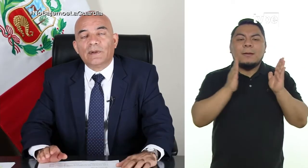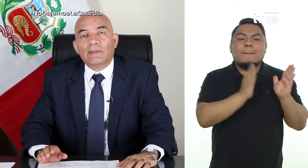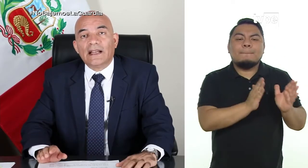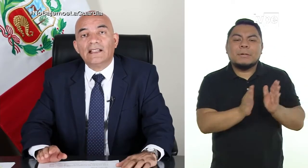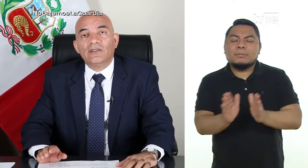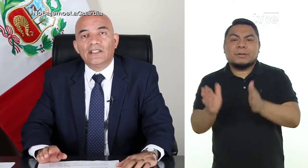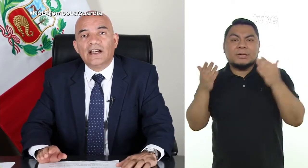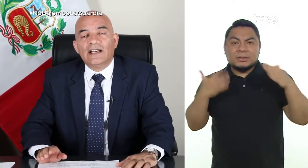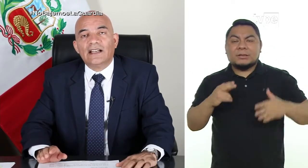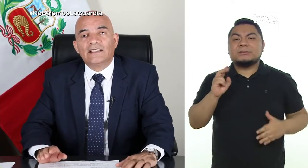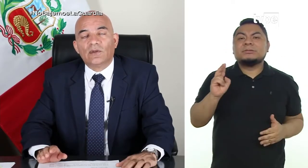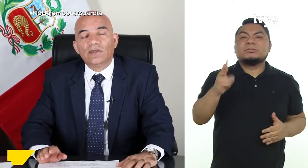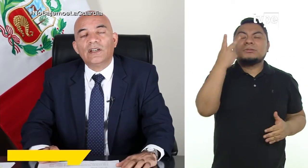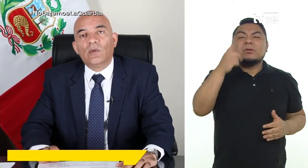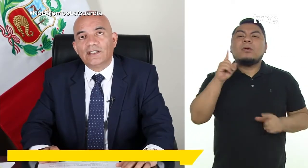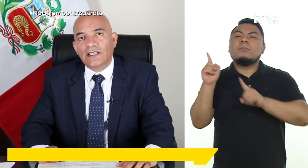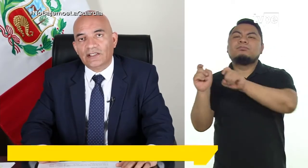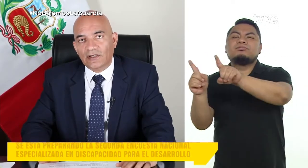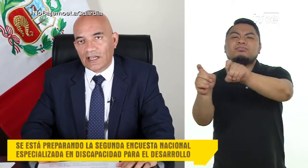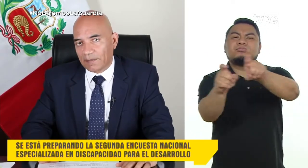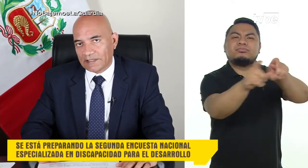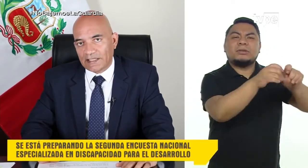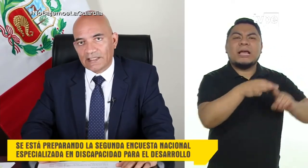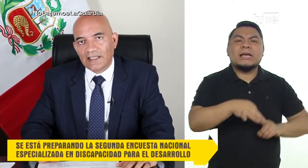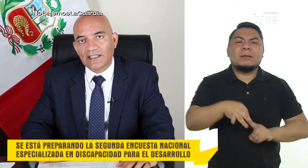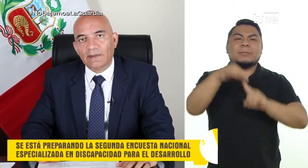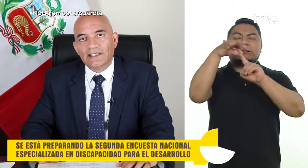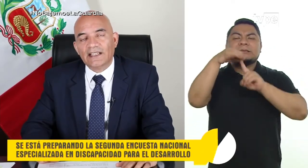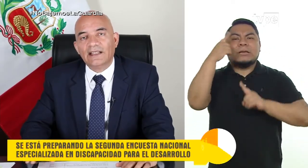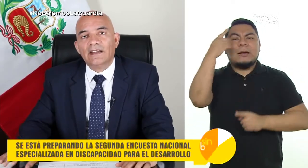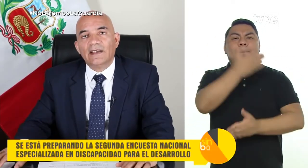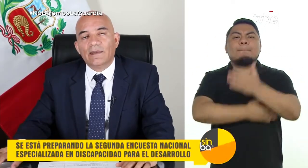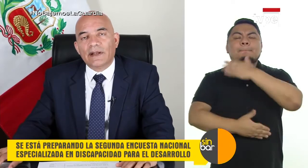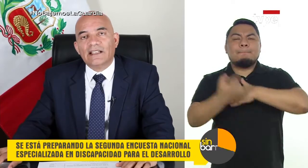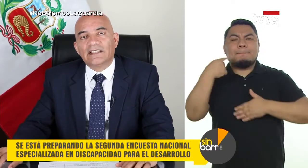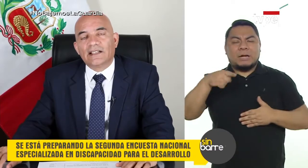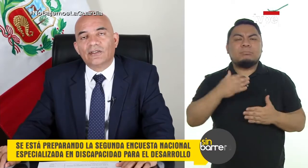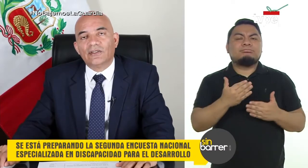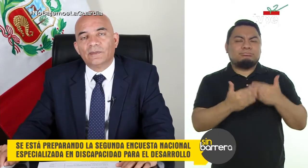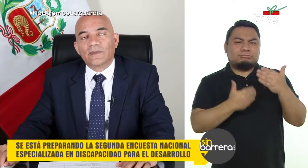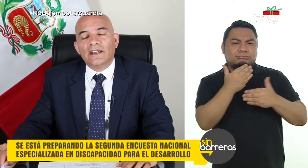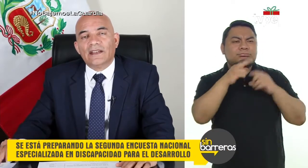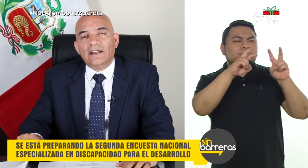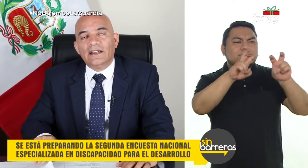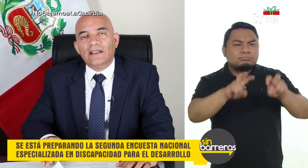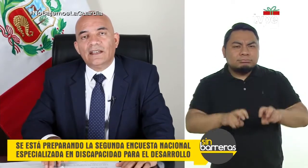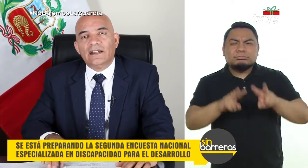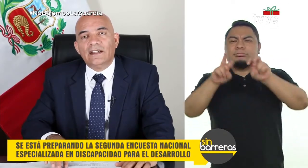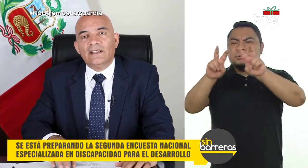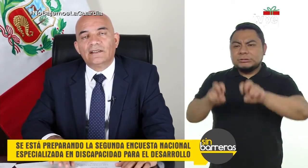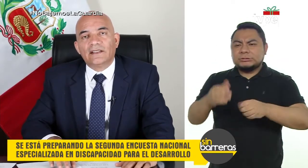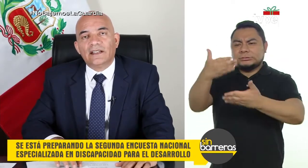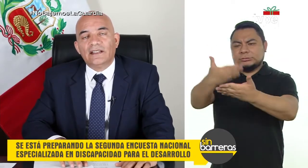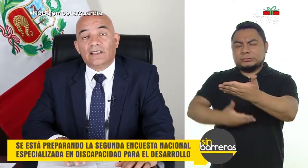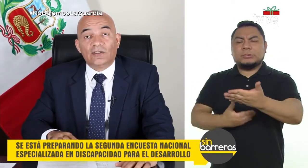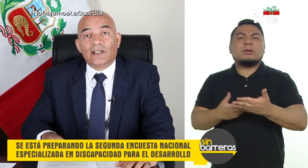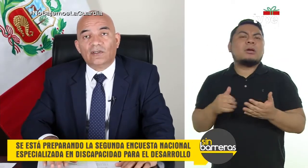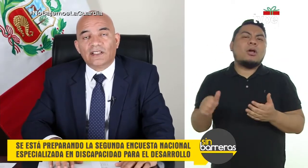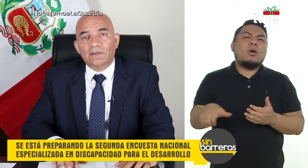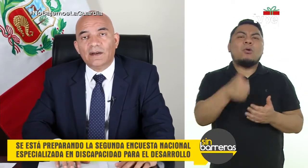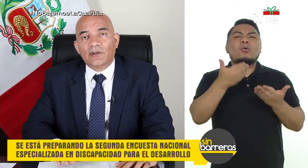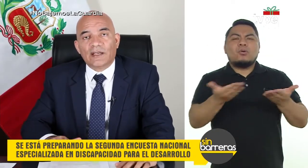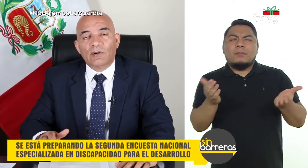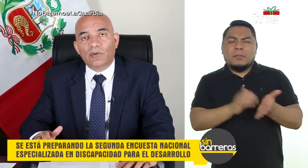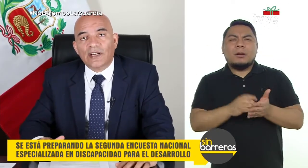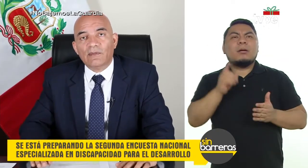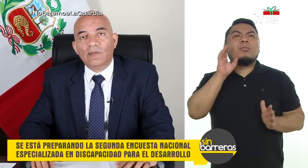estamos preparando ya la segunda encuesta nacional especializada en discapacidad para el desarrollo. Y entre otras